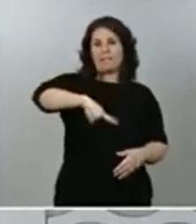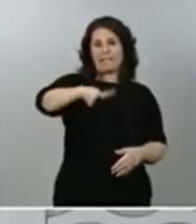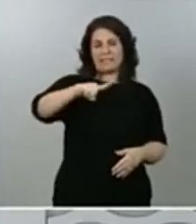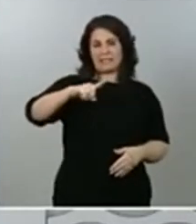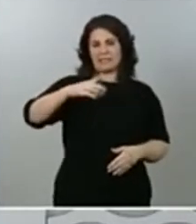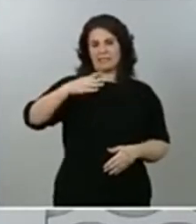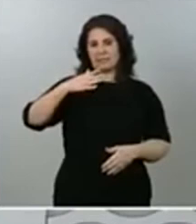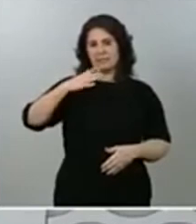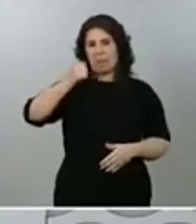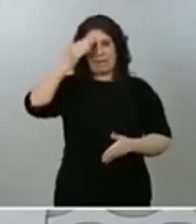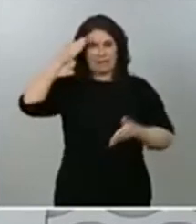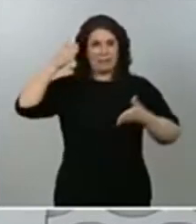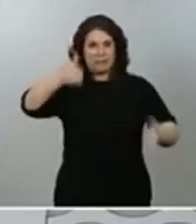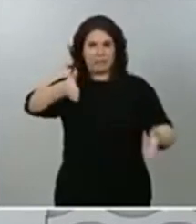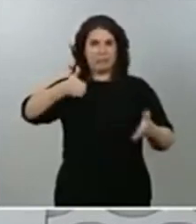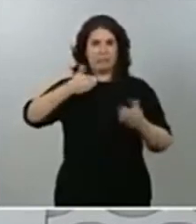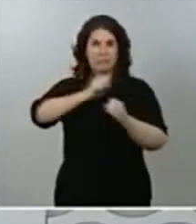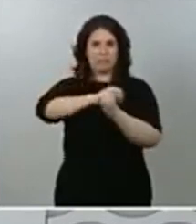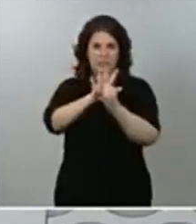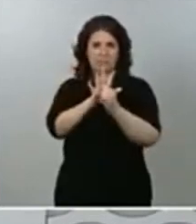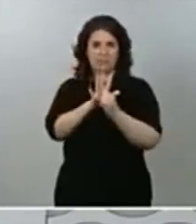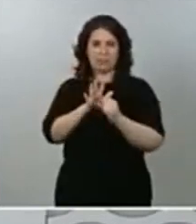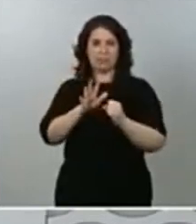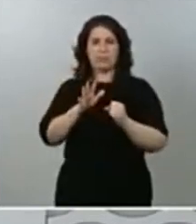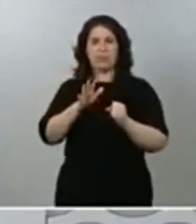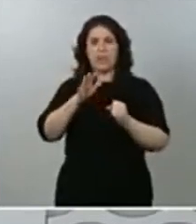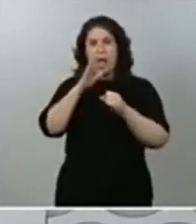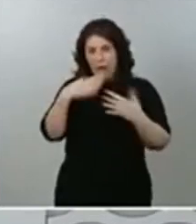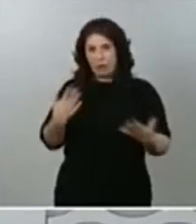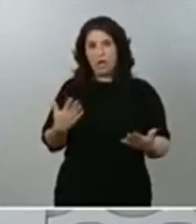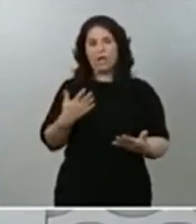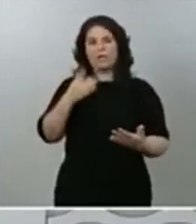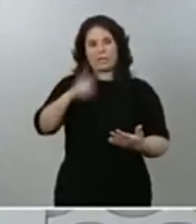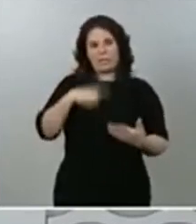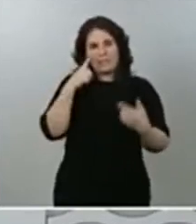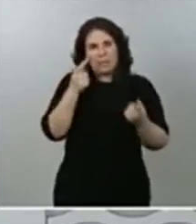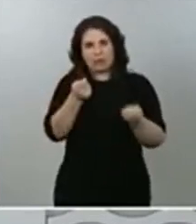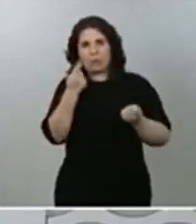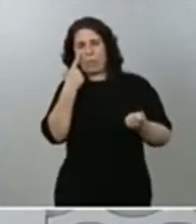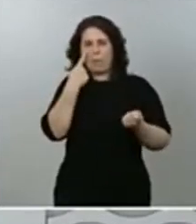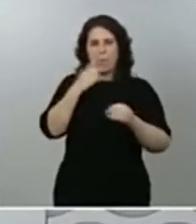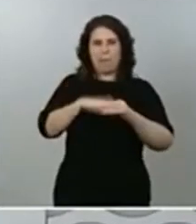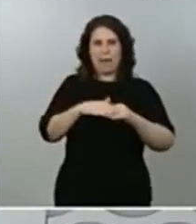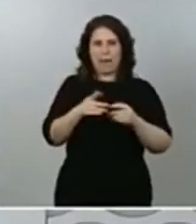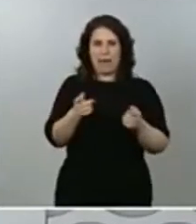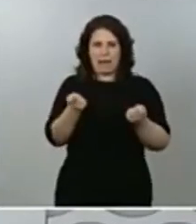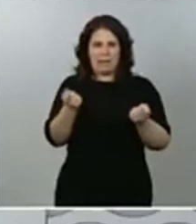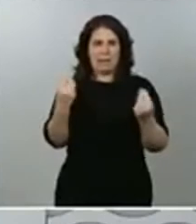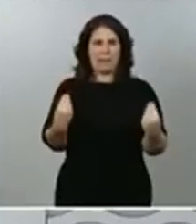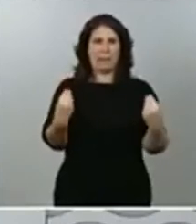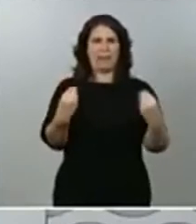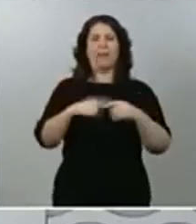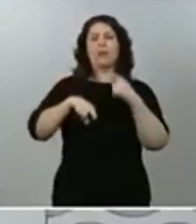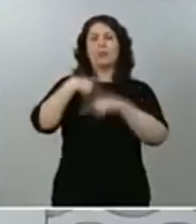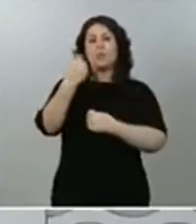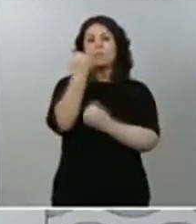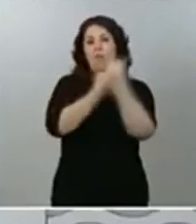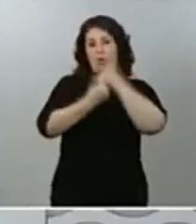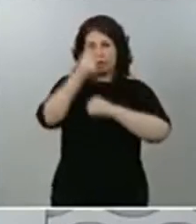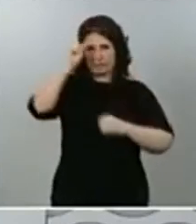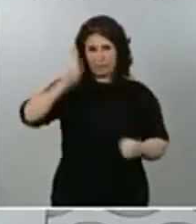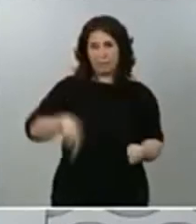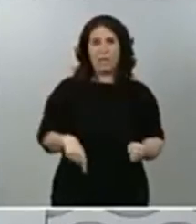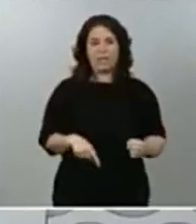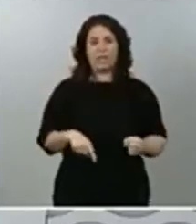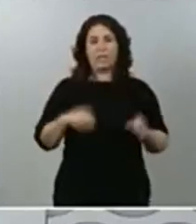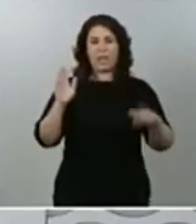momento también el no bajar la guardia y mantenerlo a raya y las consecuencias económicas que de ellos se han derivado, que obligan y que tienen al